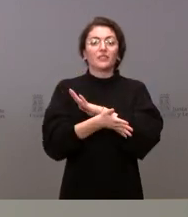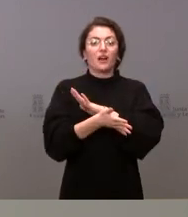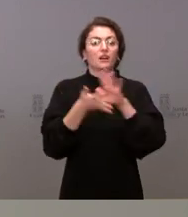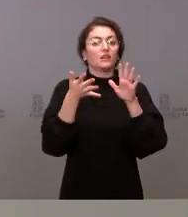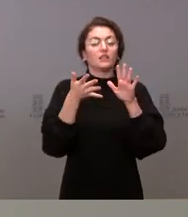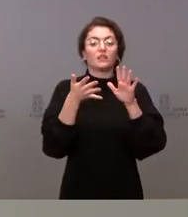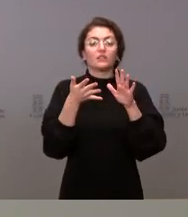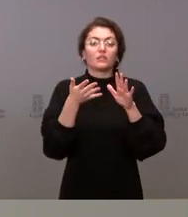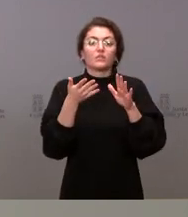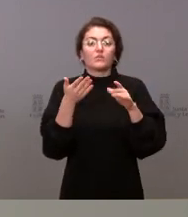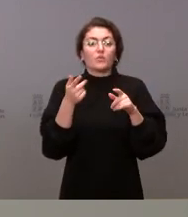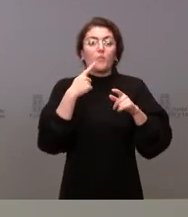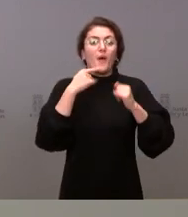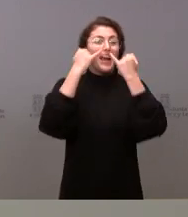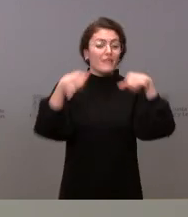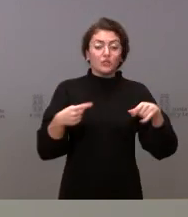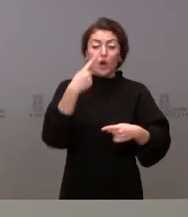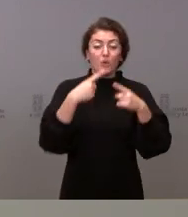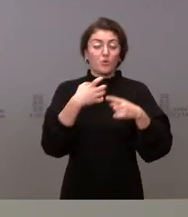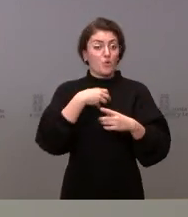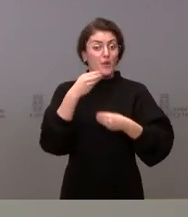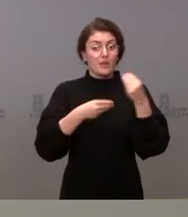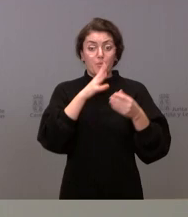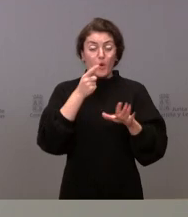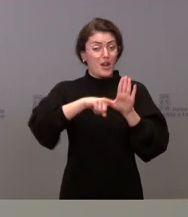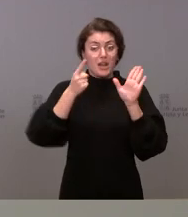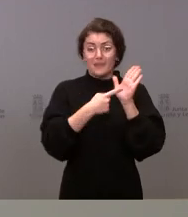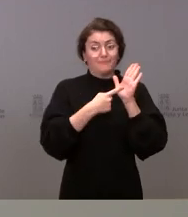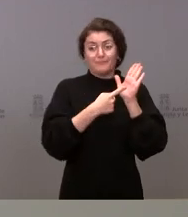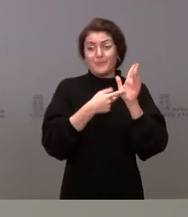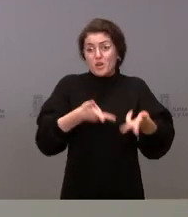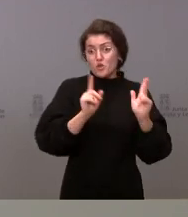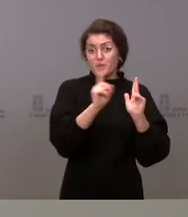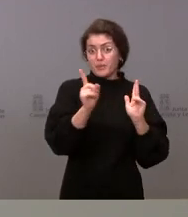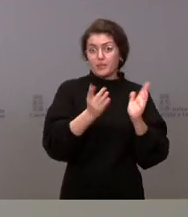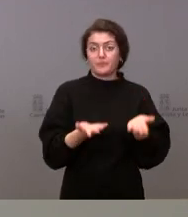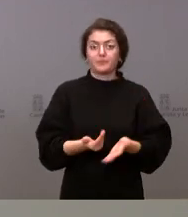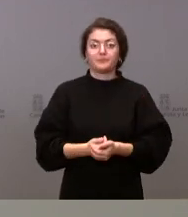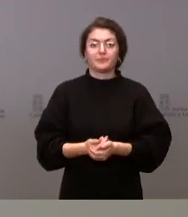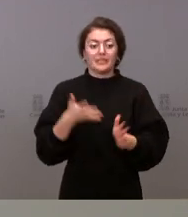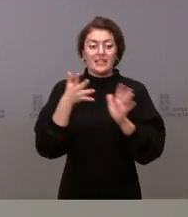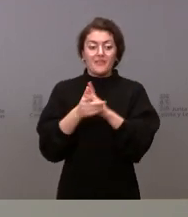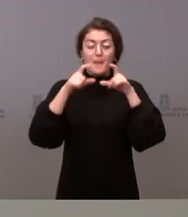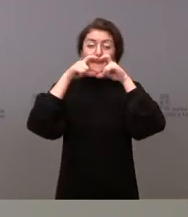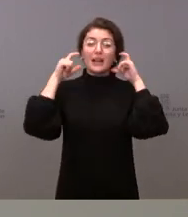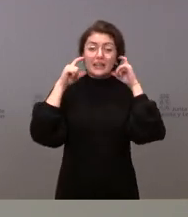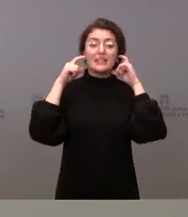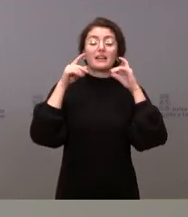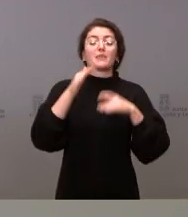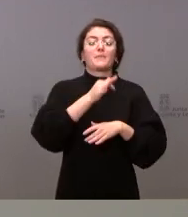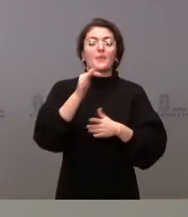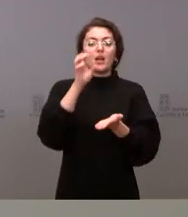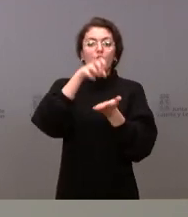poder hacer porque, evidentemente, la ley no lo permite. Por lo tanto, uso de mascarillas, ventilación en espacios